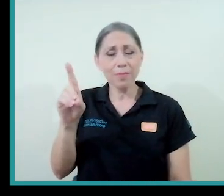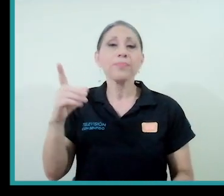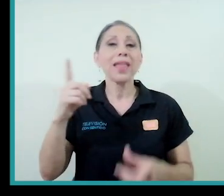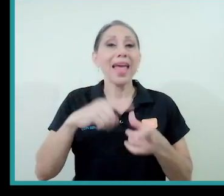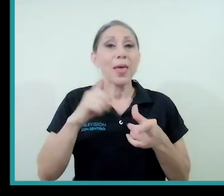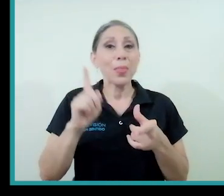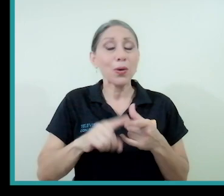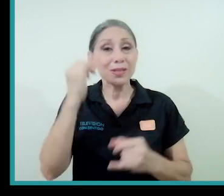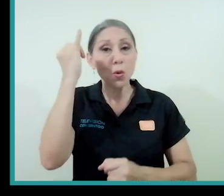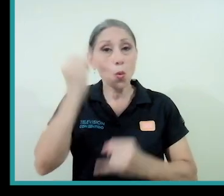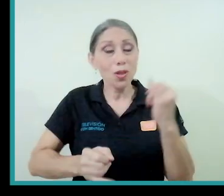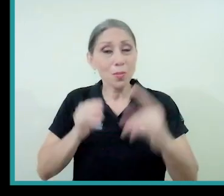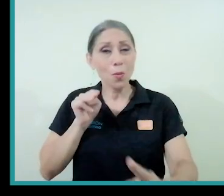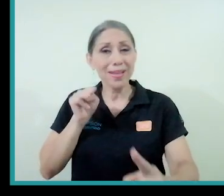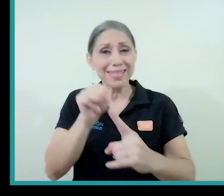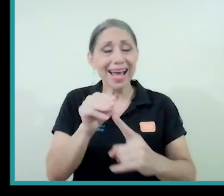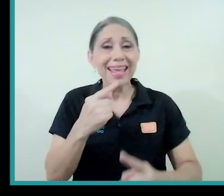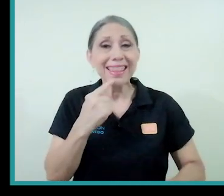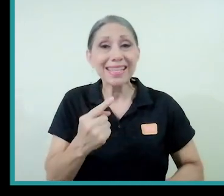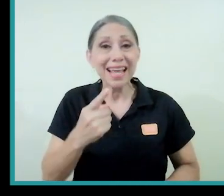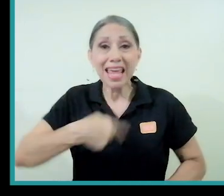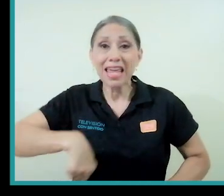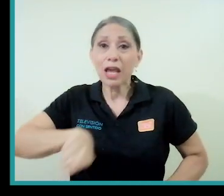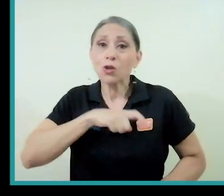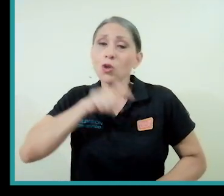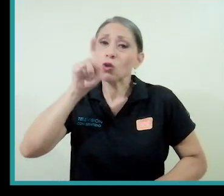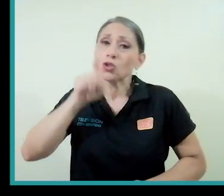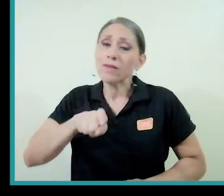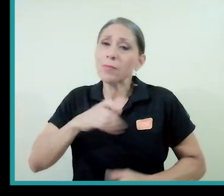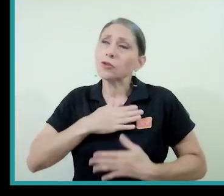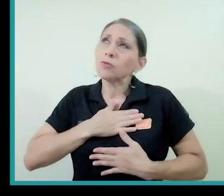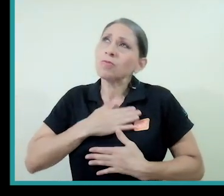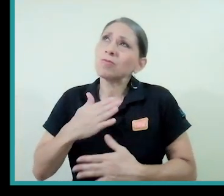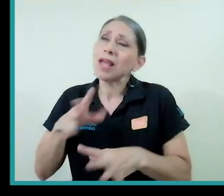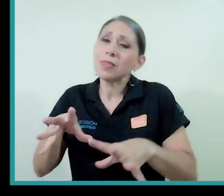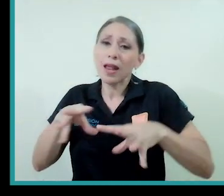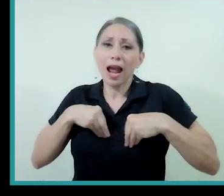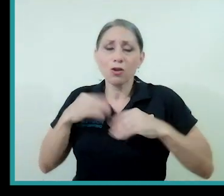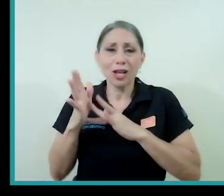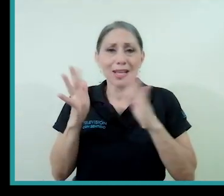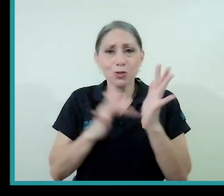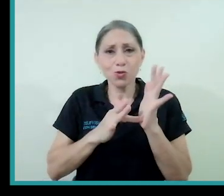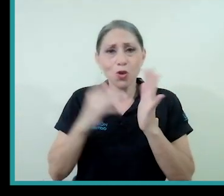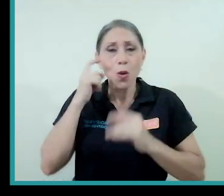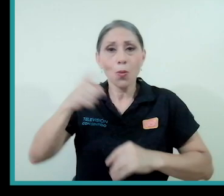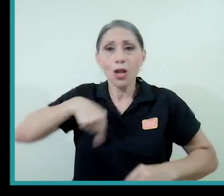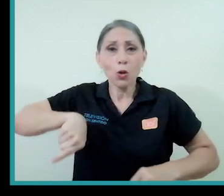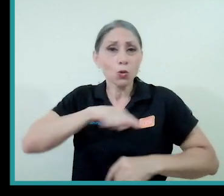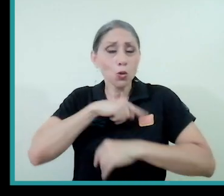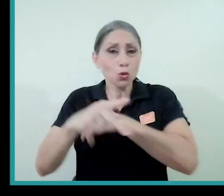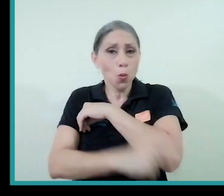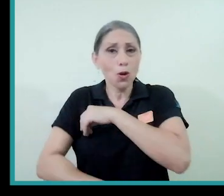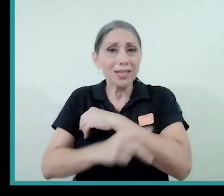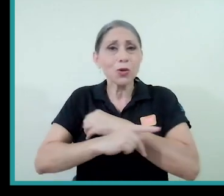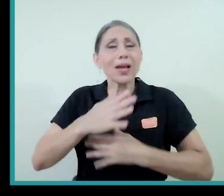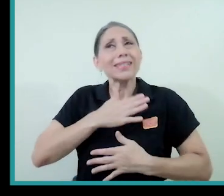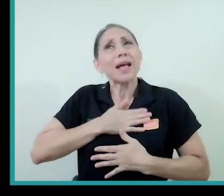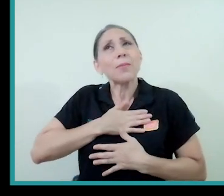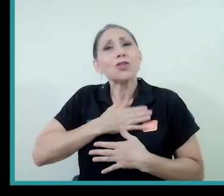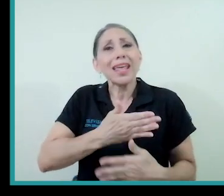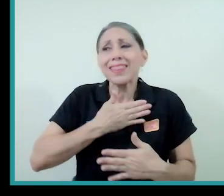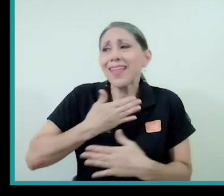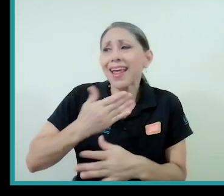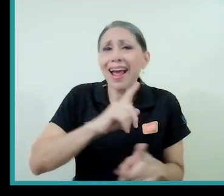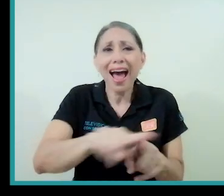último mensaje que dice es, tenemos que entregarnos a Jesús porque como nación nos estamos entregando a dioses y a